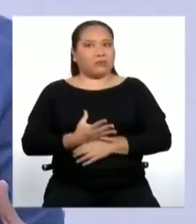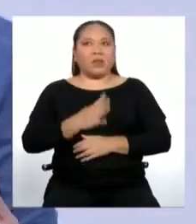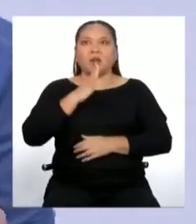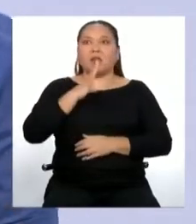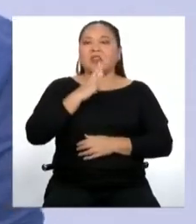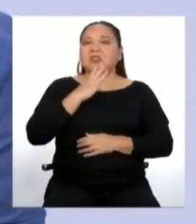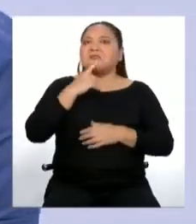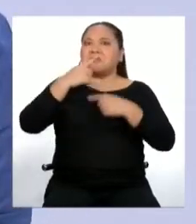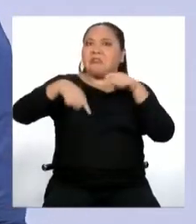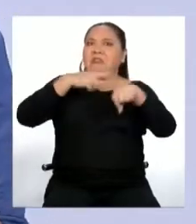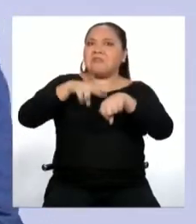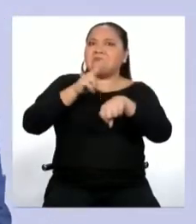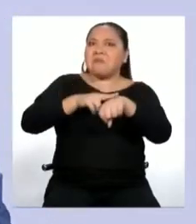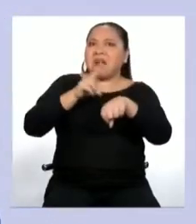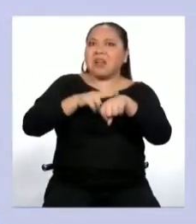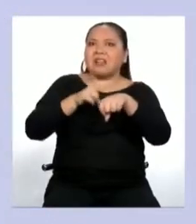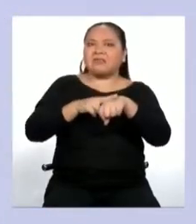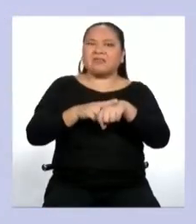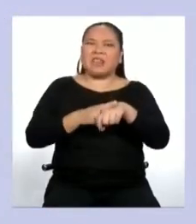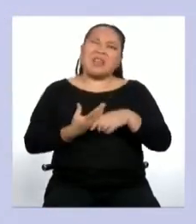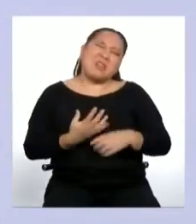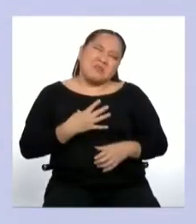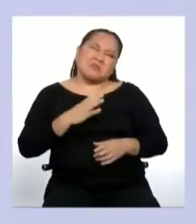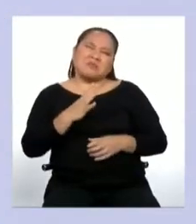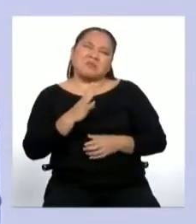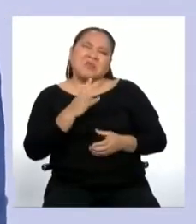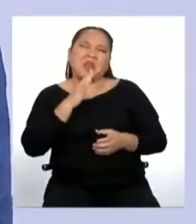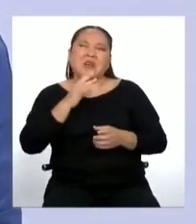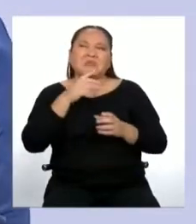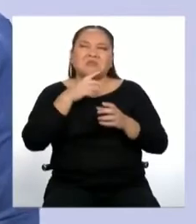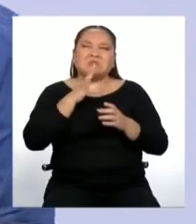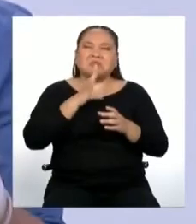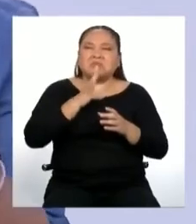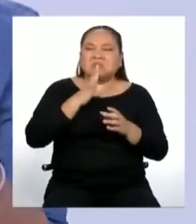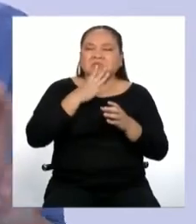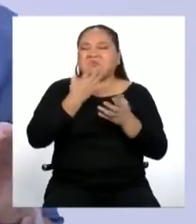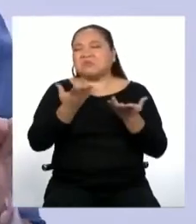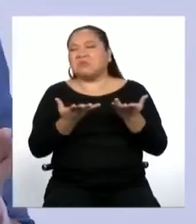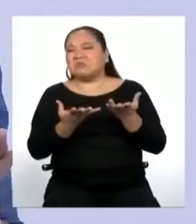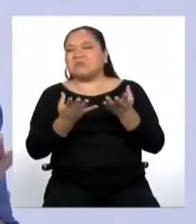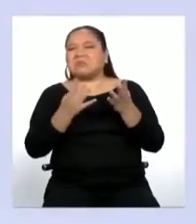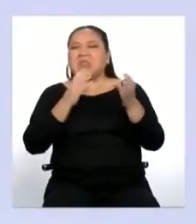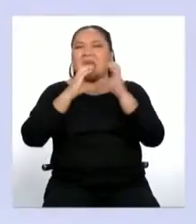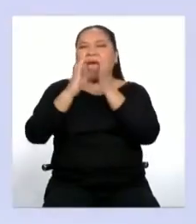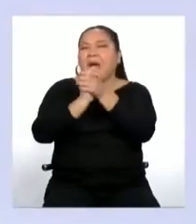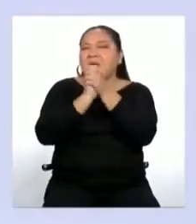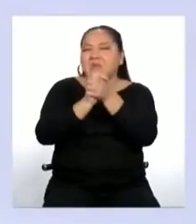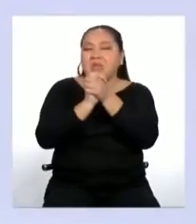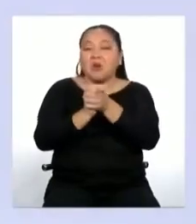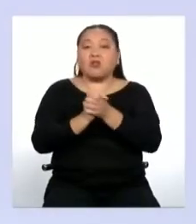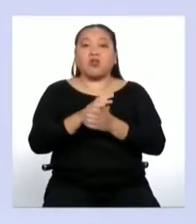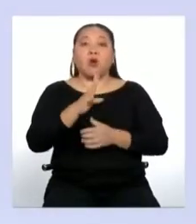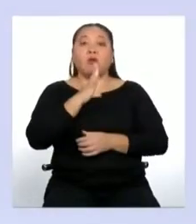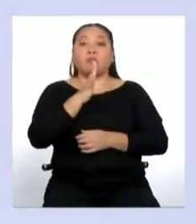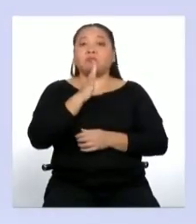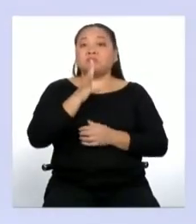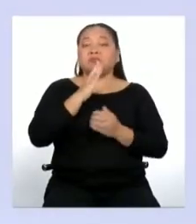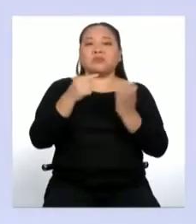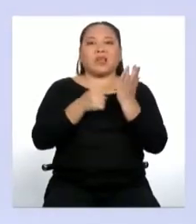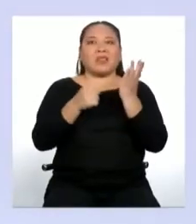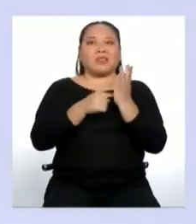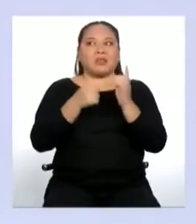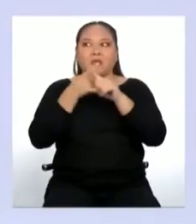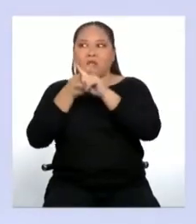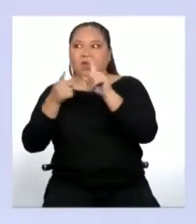coloquial, un lenguaje más informal o incluso un lenguaje que use palabras más técnicas. No es lo mismo escribirle a